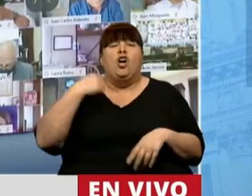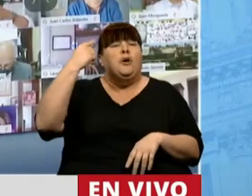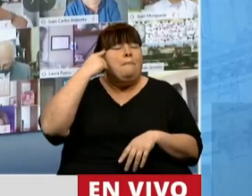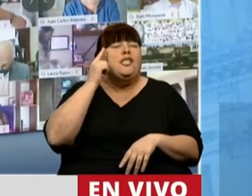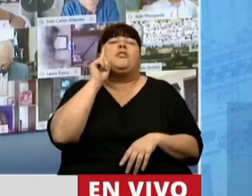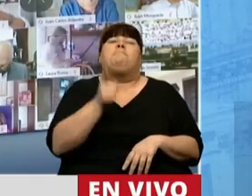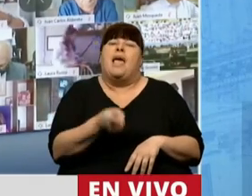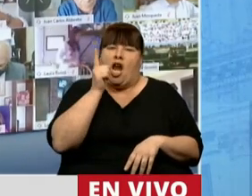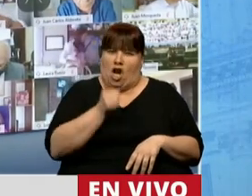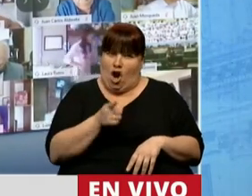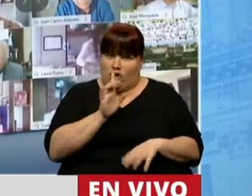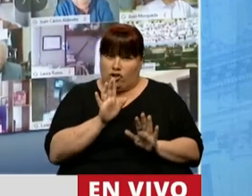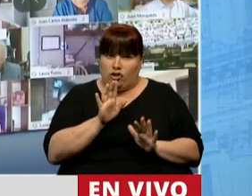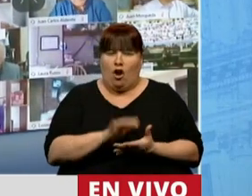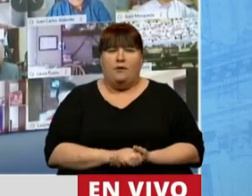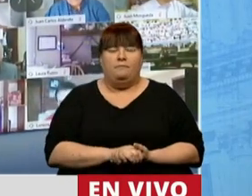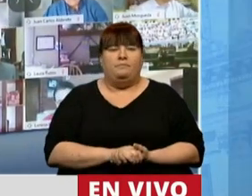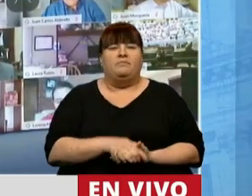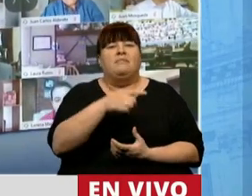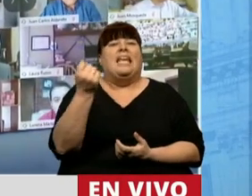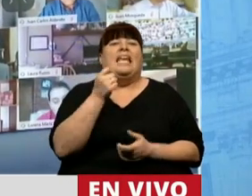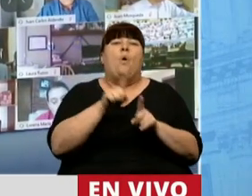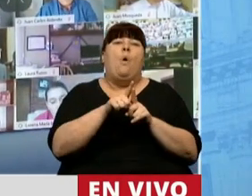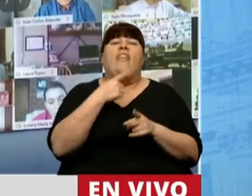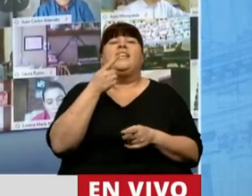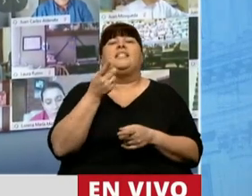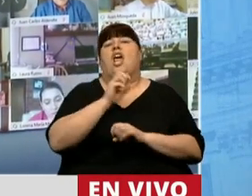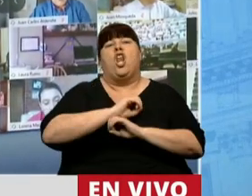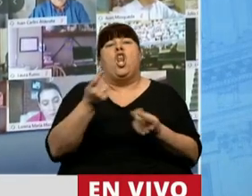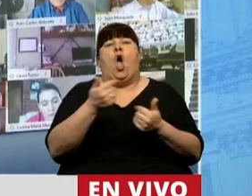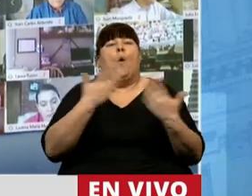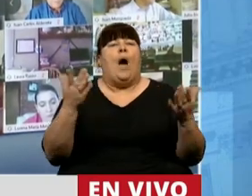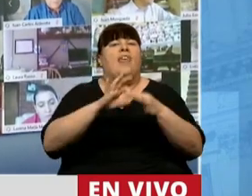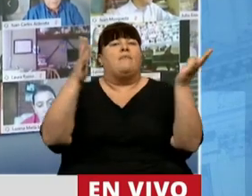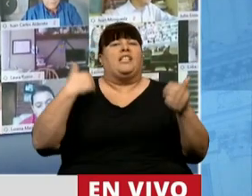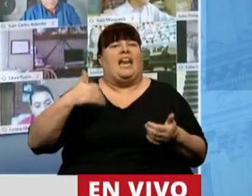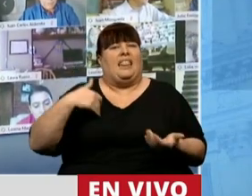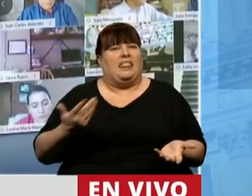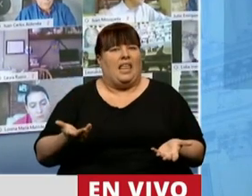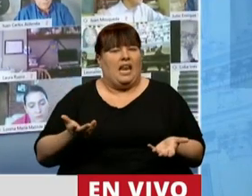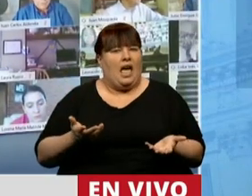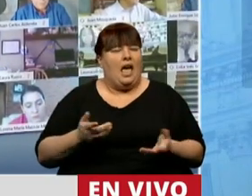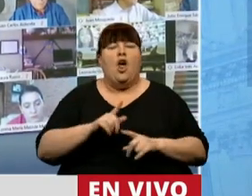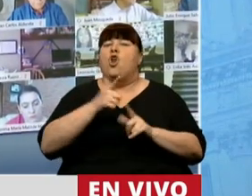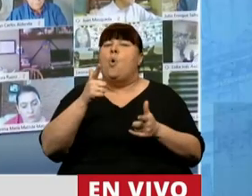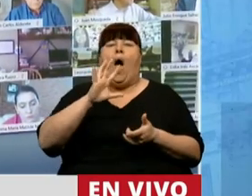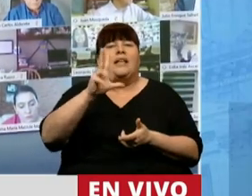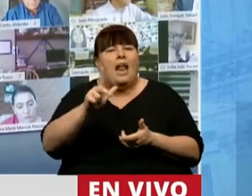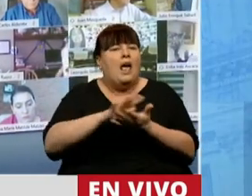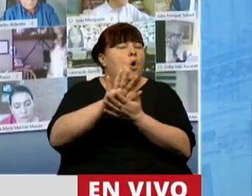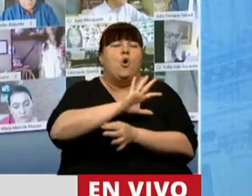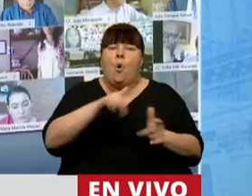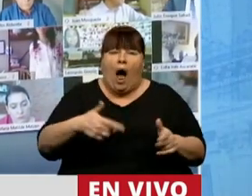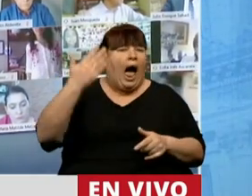parece peligroso que intentemos delegitimar la democracia argentina. No hubo fraude, no